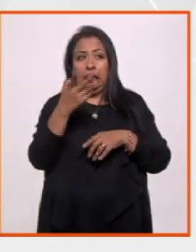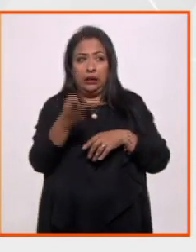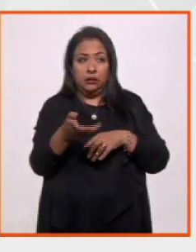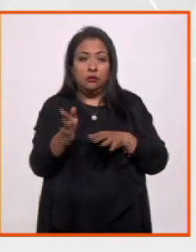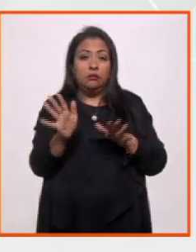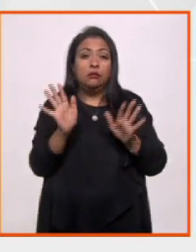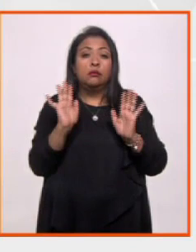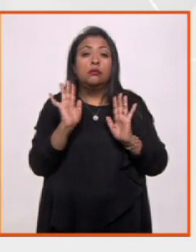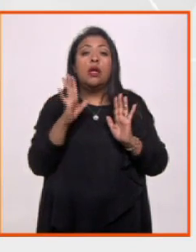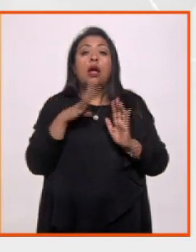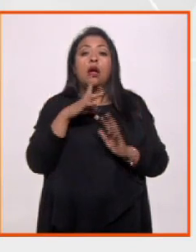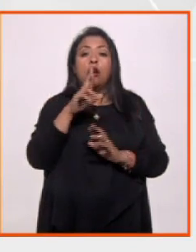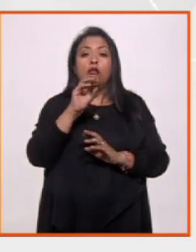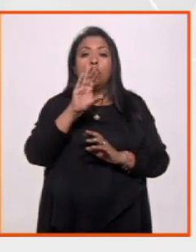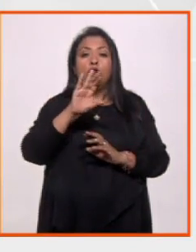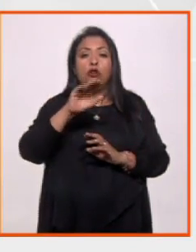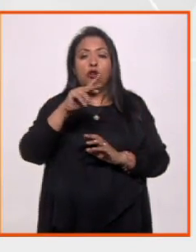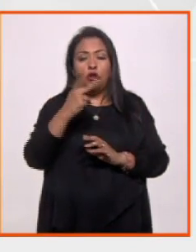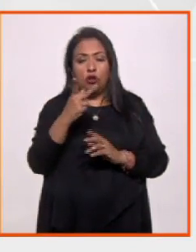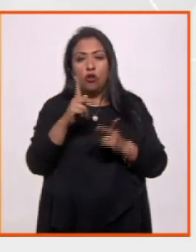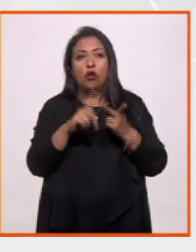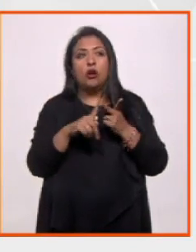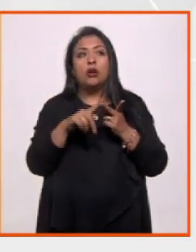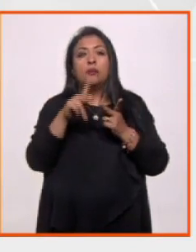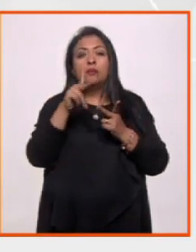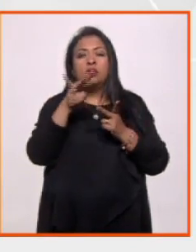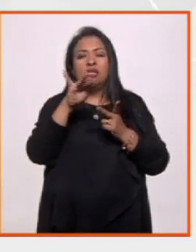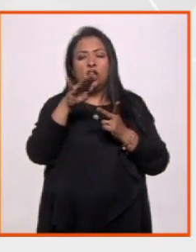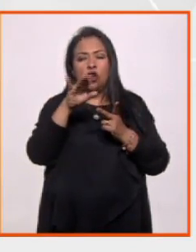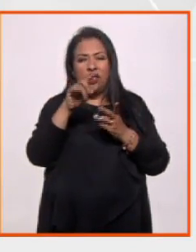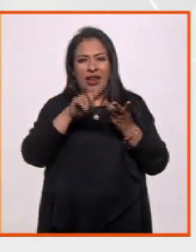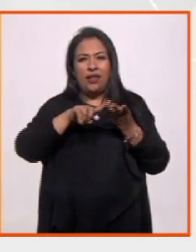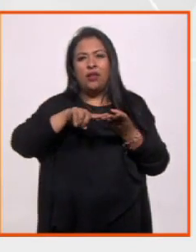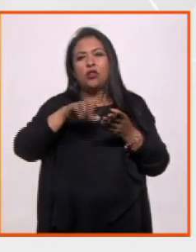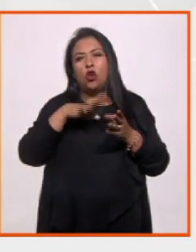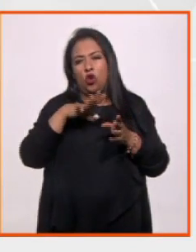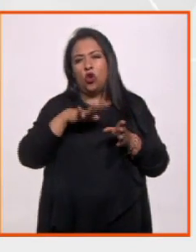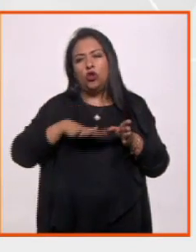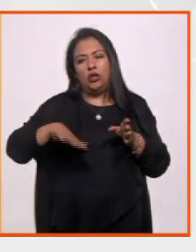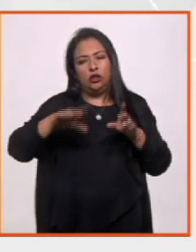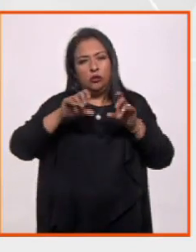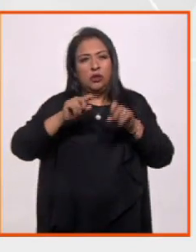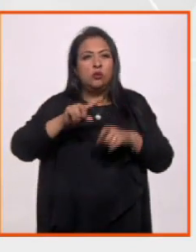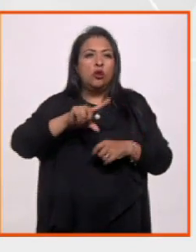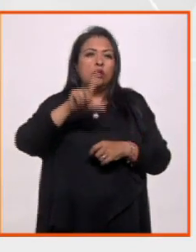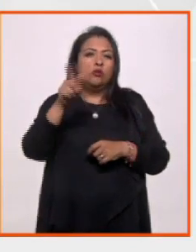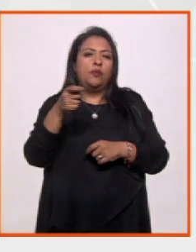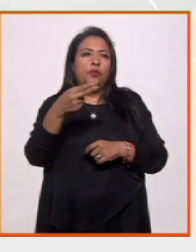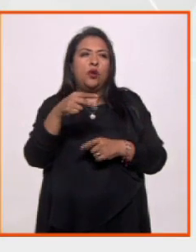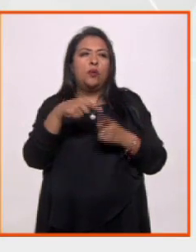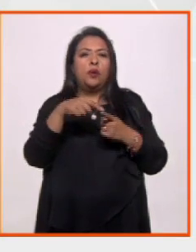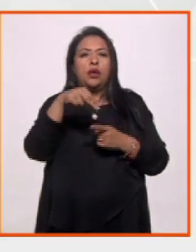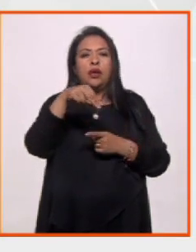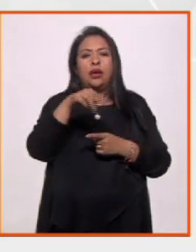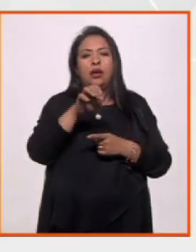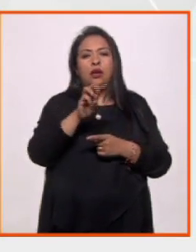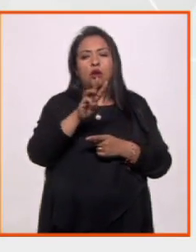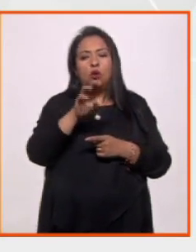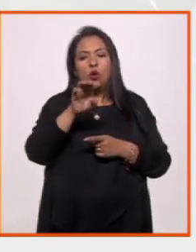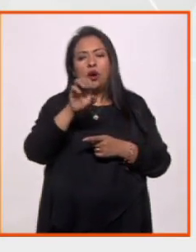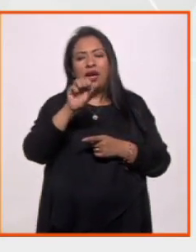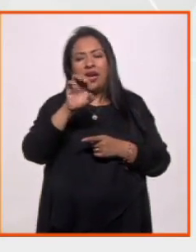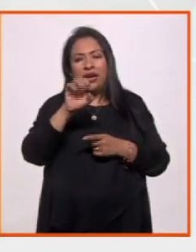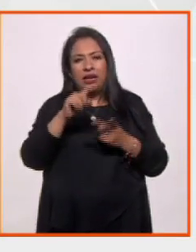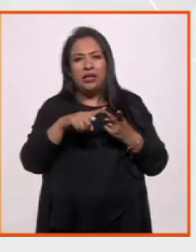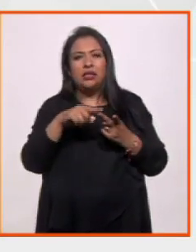simplemente el rock progresivo, la psicodelia que se enmarca en este contexto y después lo que se llamó el New Age con Tomita,